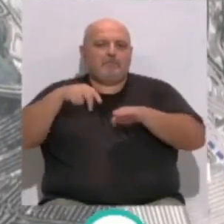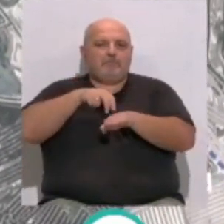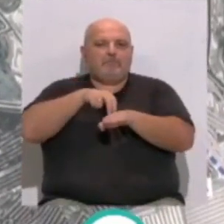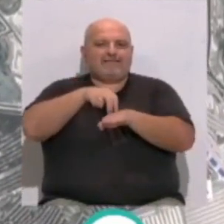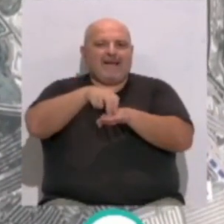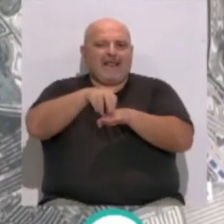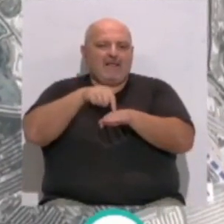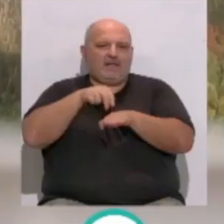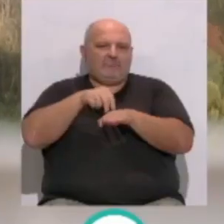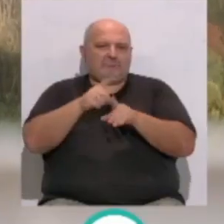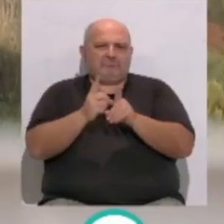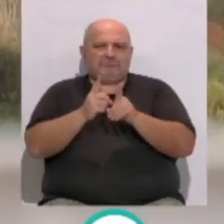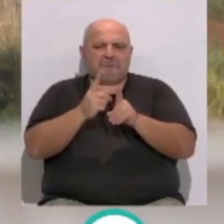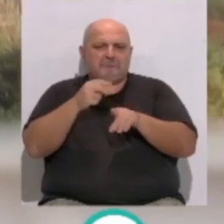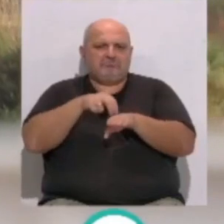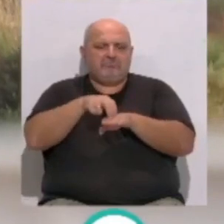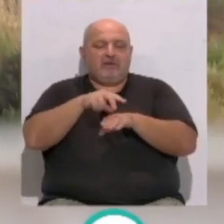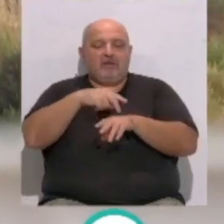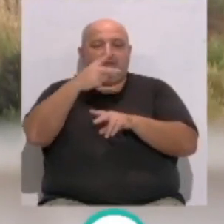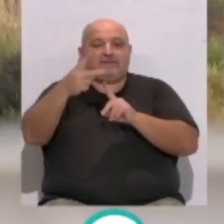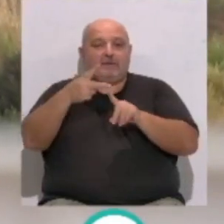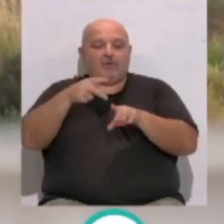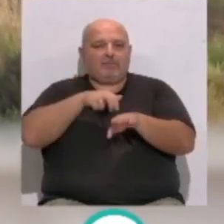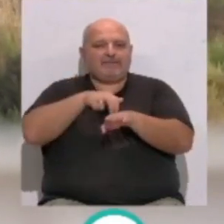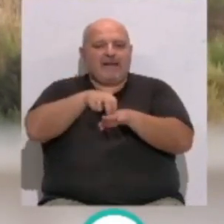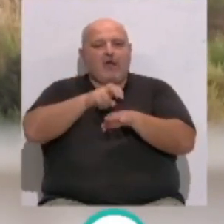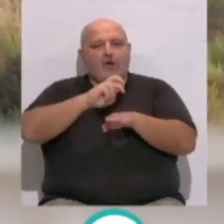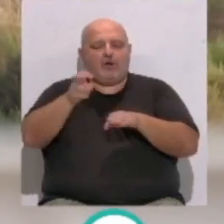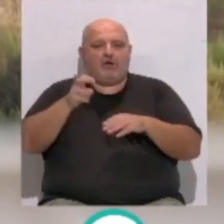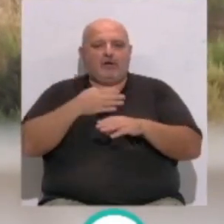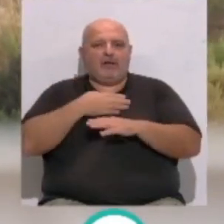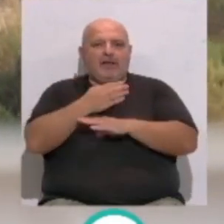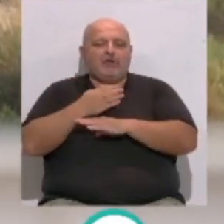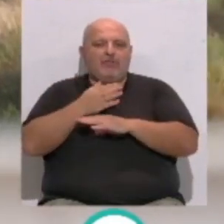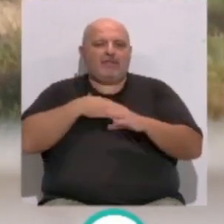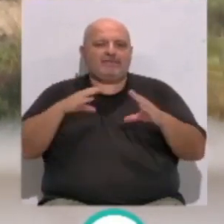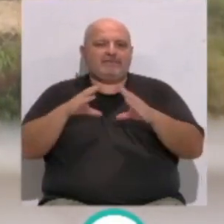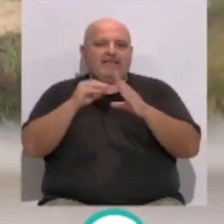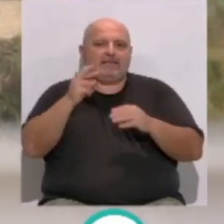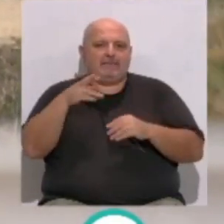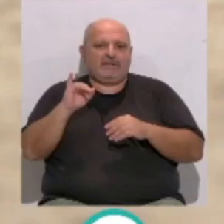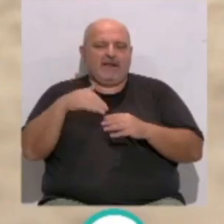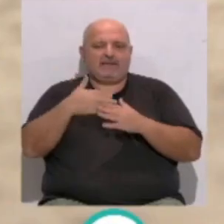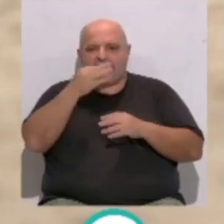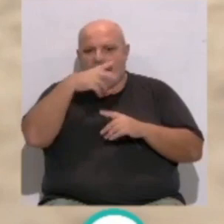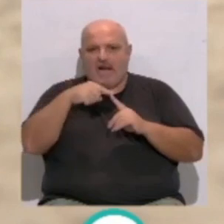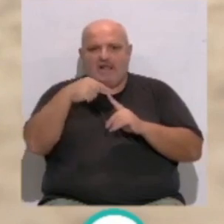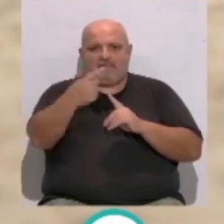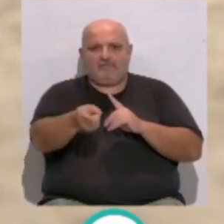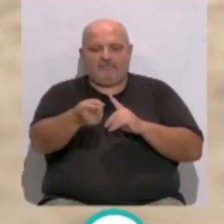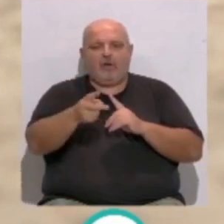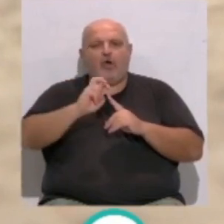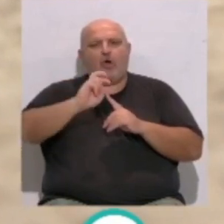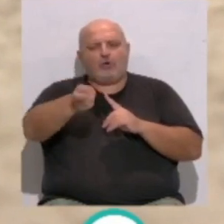una pasarela cortita de un vano y la siguiente pasarela atraviesa el caño de Santi Petri y va hacia Chiclana. Después hay otras dos